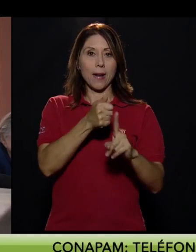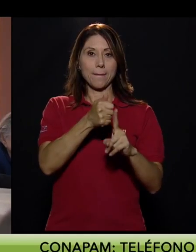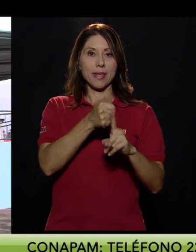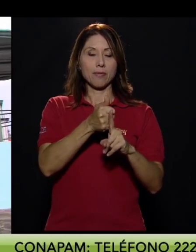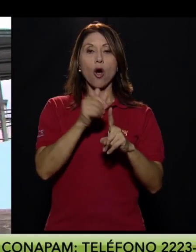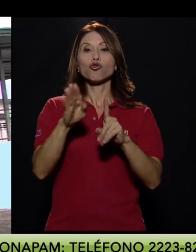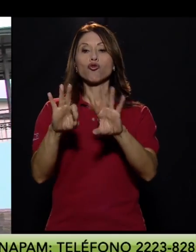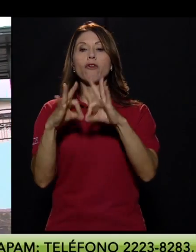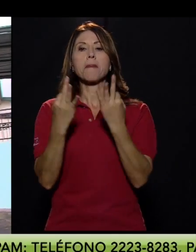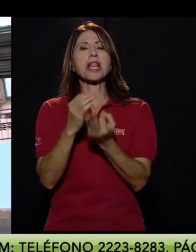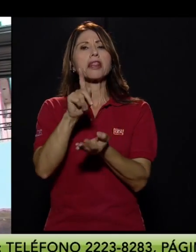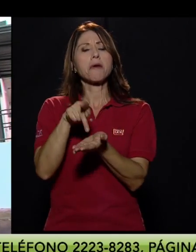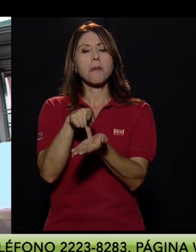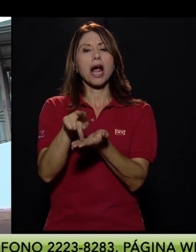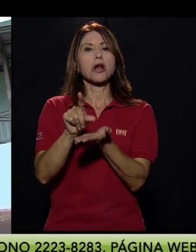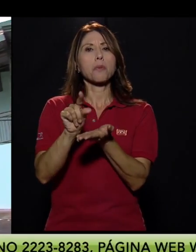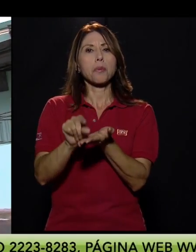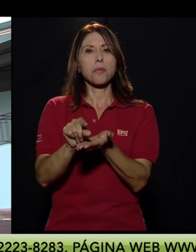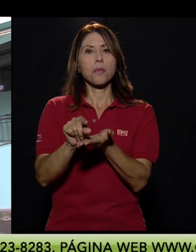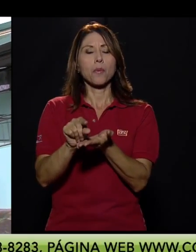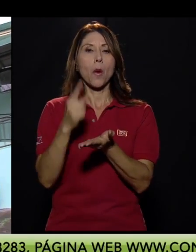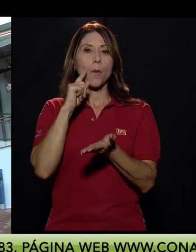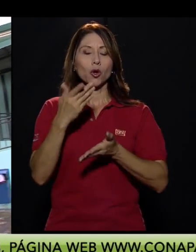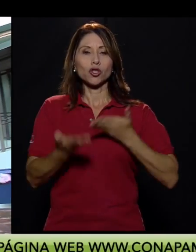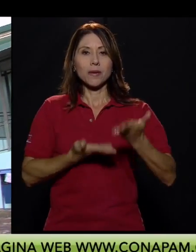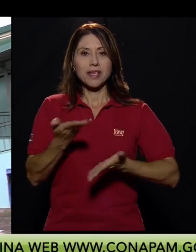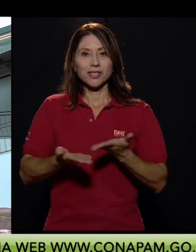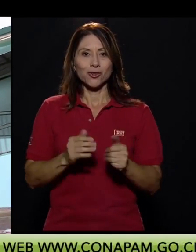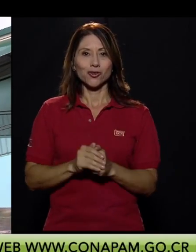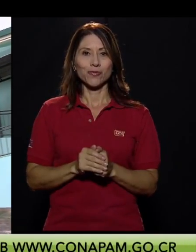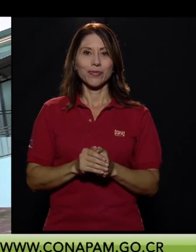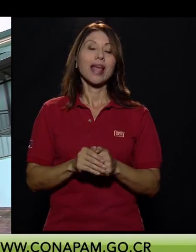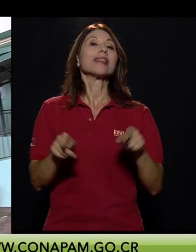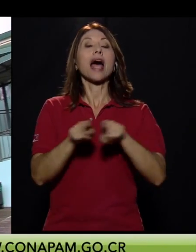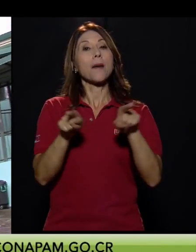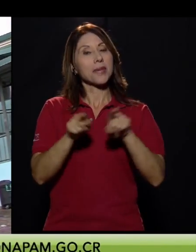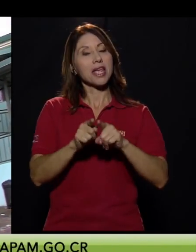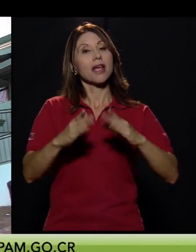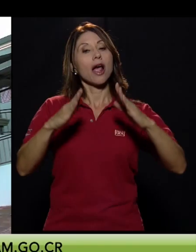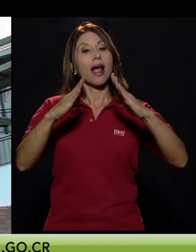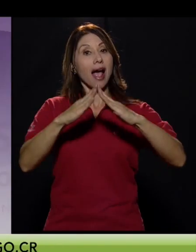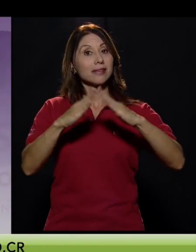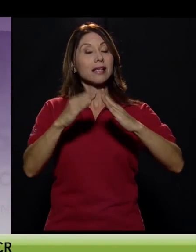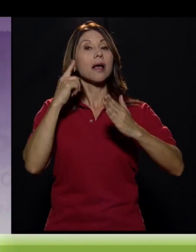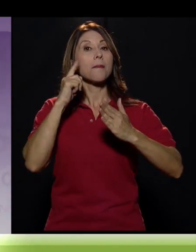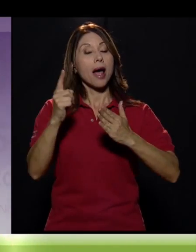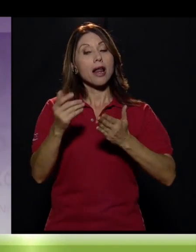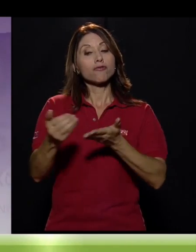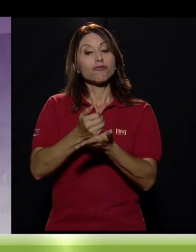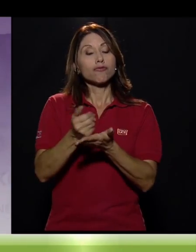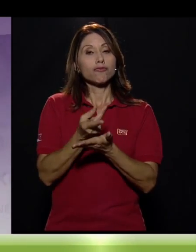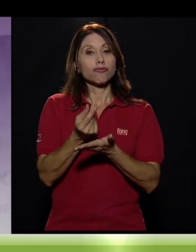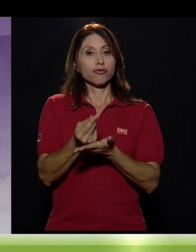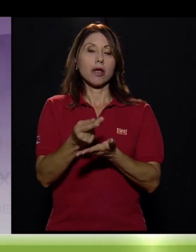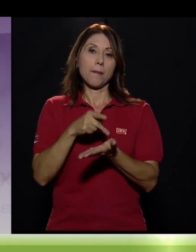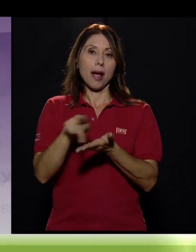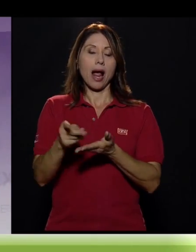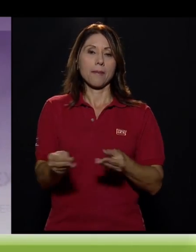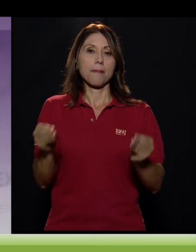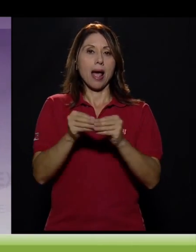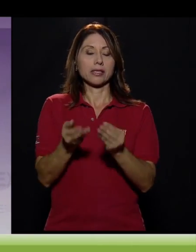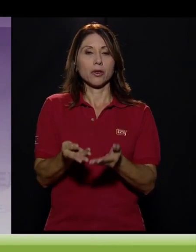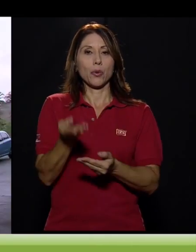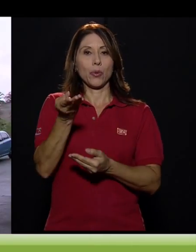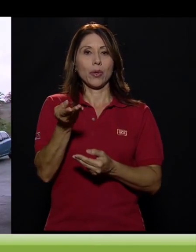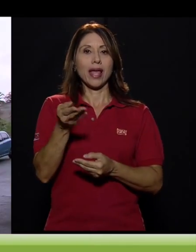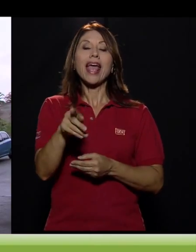los que la persona o su familia debe pagar un monto muy pequeño por los servicios, y hogares con fines de lucro, en los que este monto es